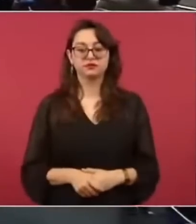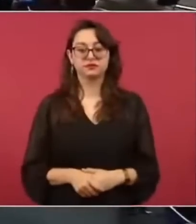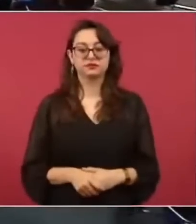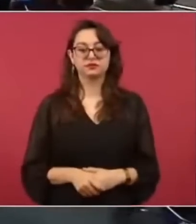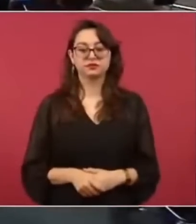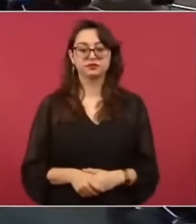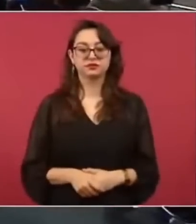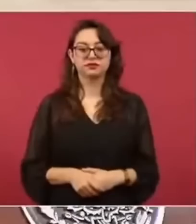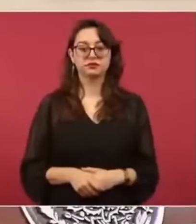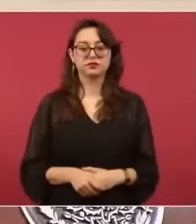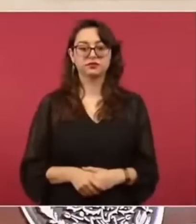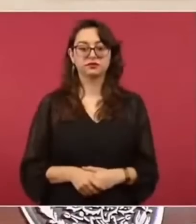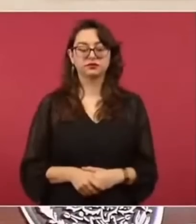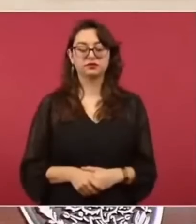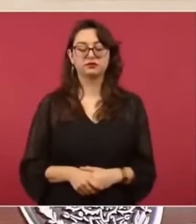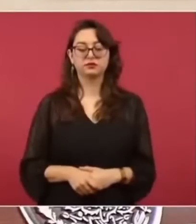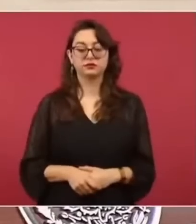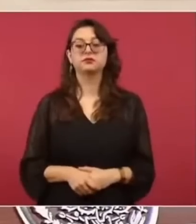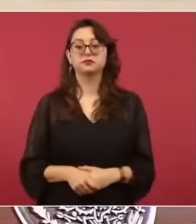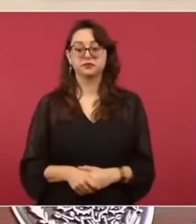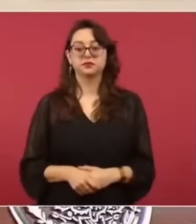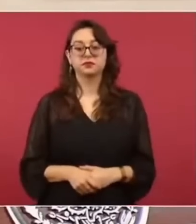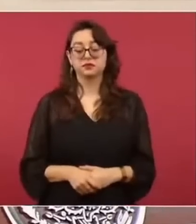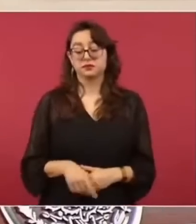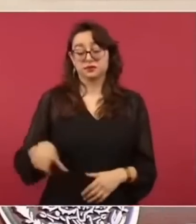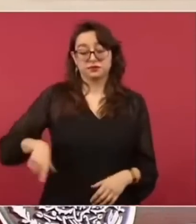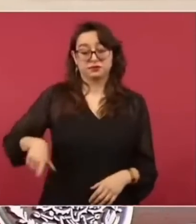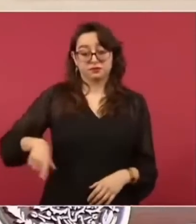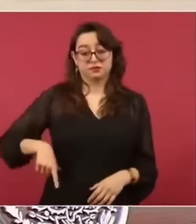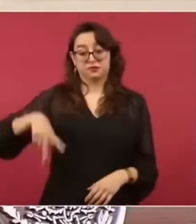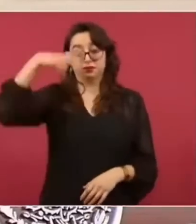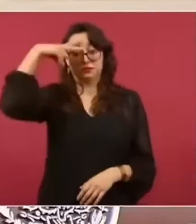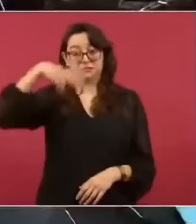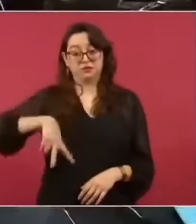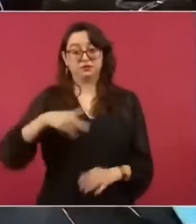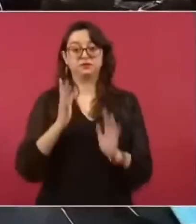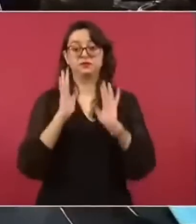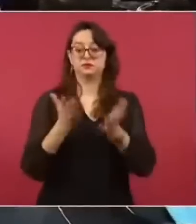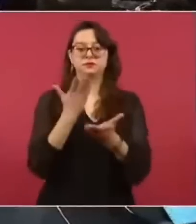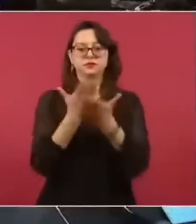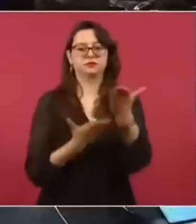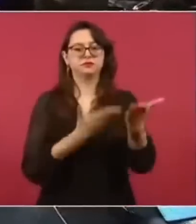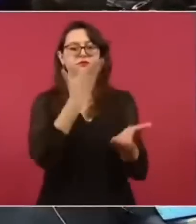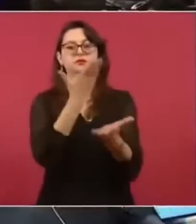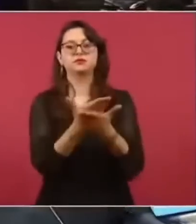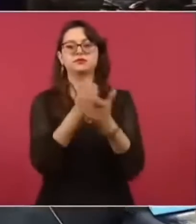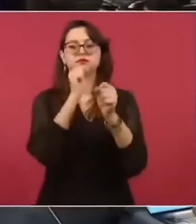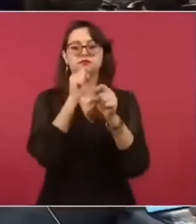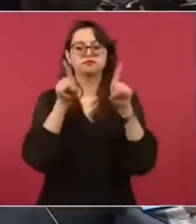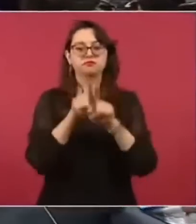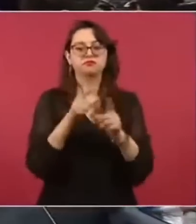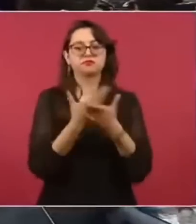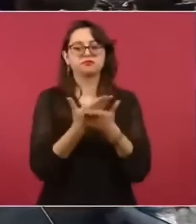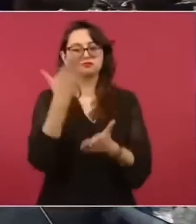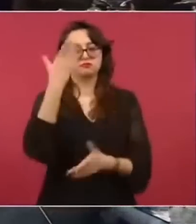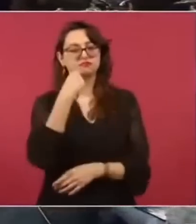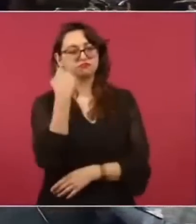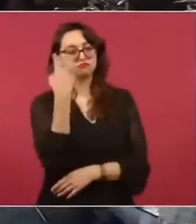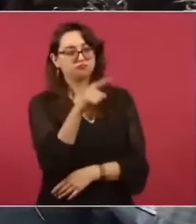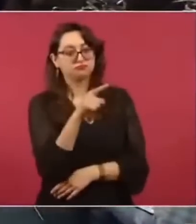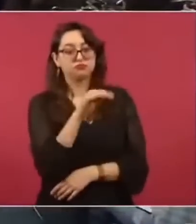gobierno de México, incluso una denuncia. ¿Podrías tú explicarlo